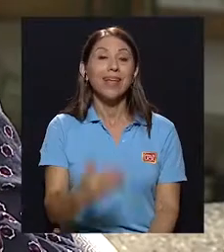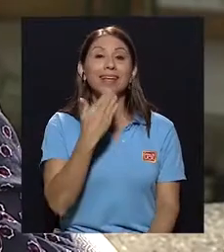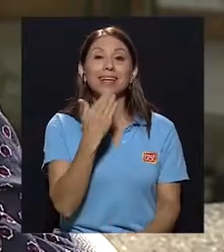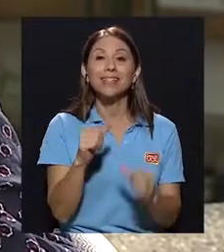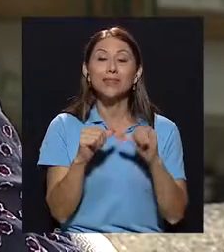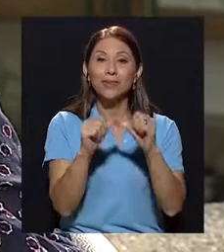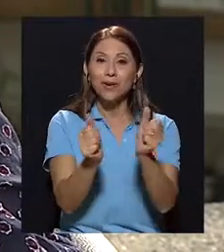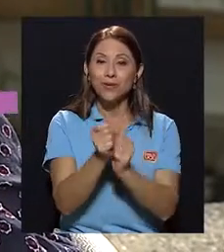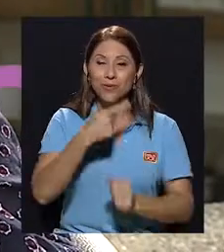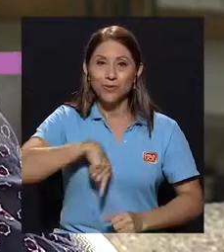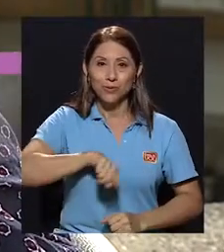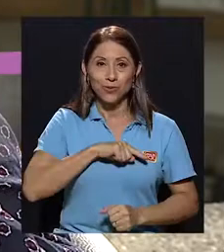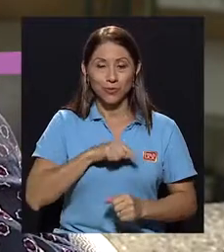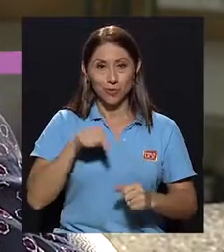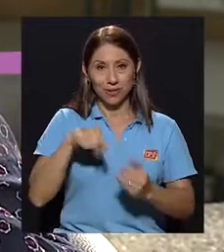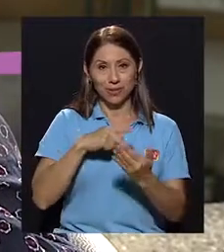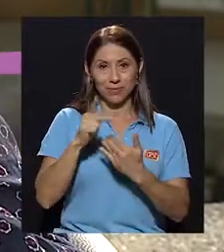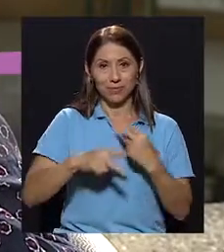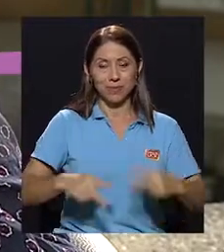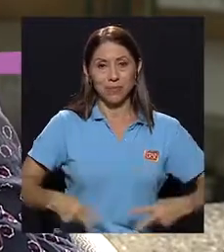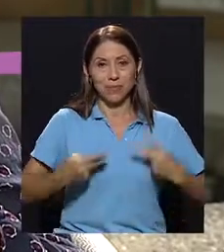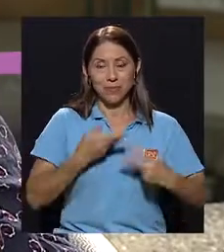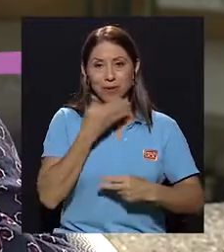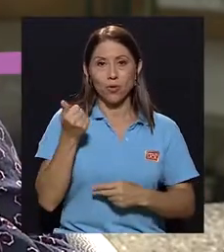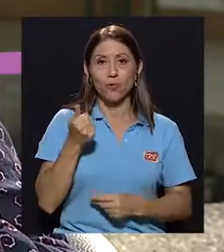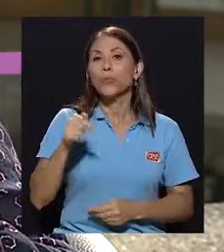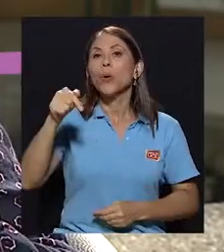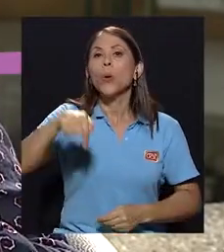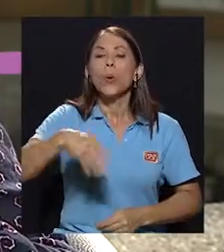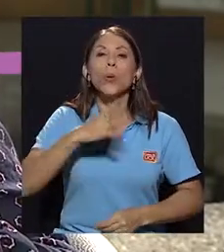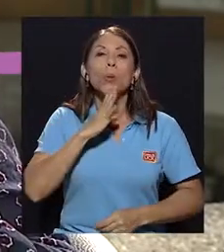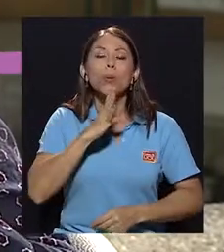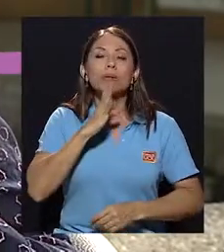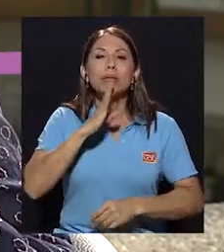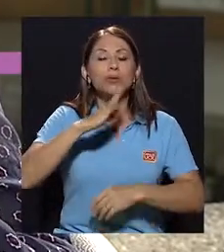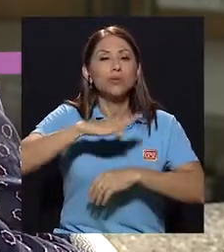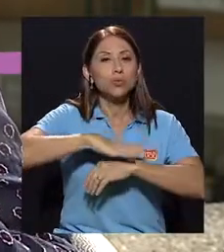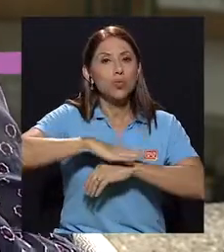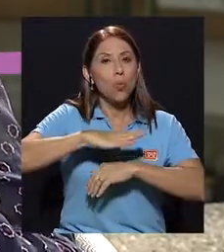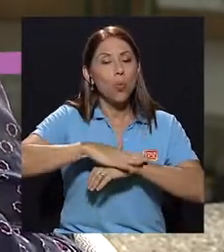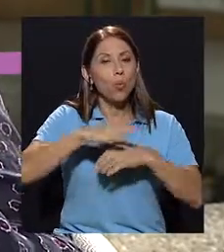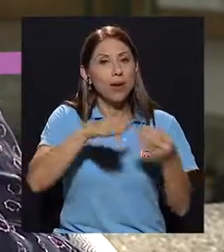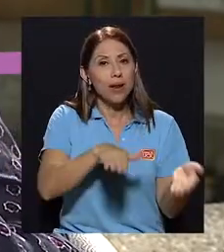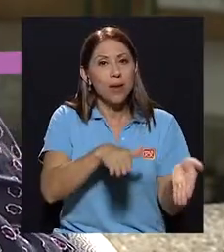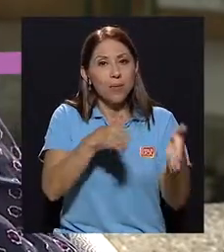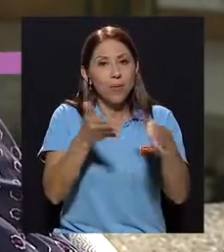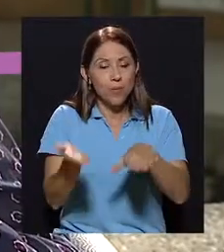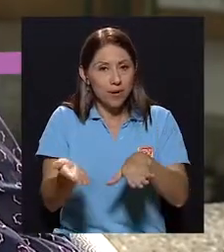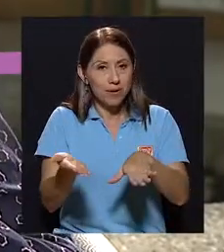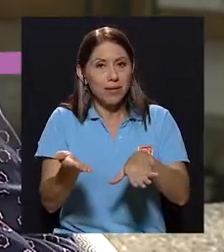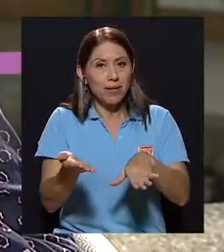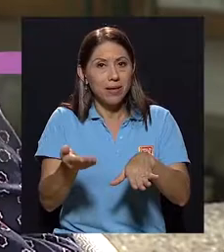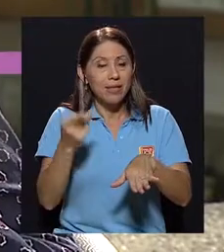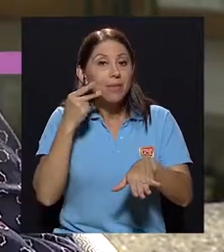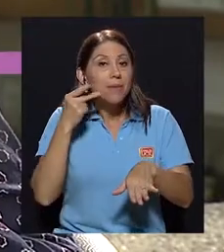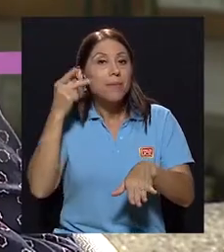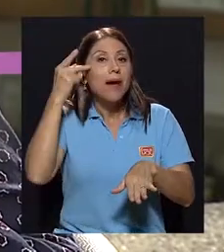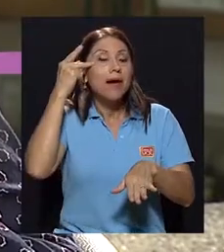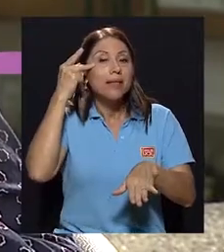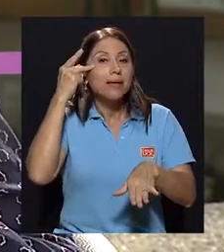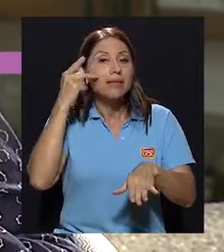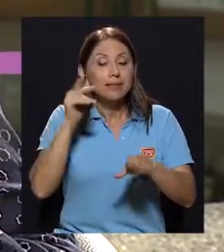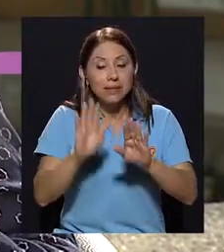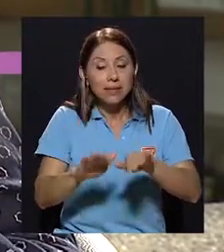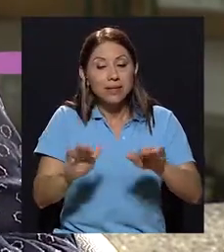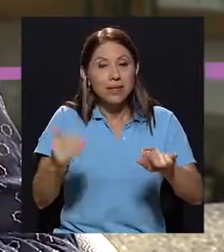Gracias por continuar con nosotros en Vivir Mejor. El día de hoy conversando acerca de la muerte de padres en niños,